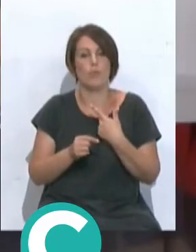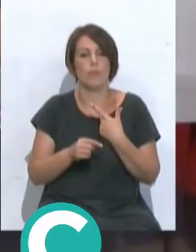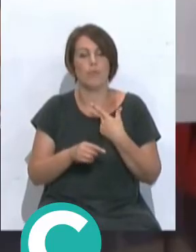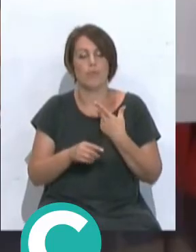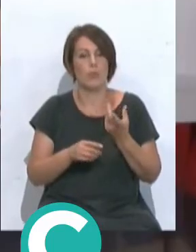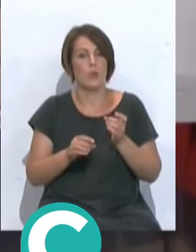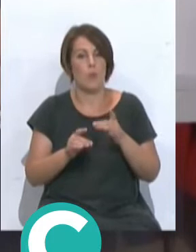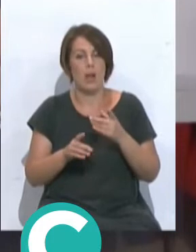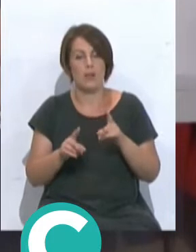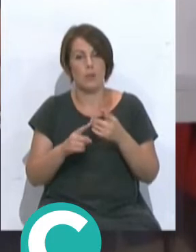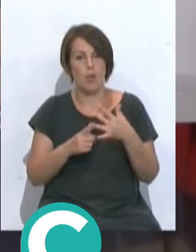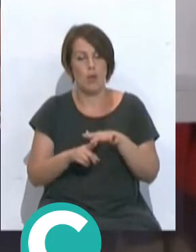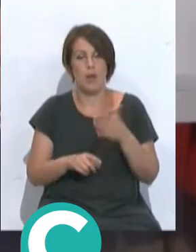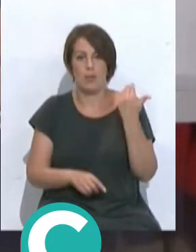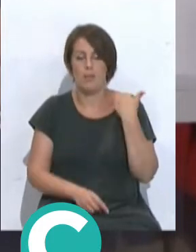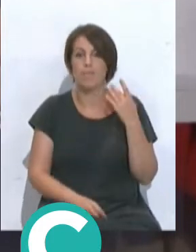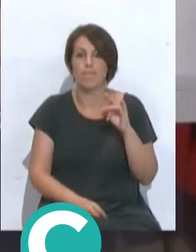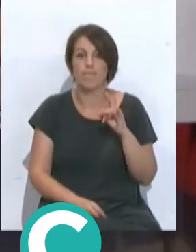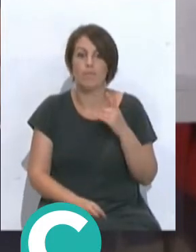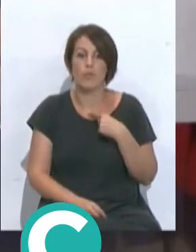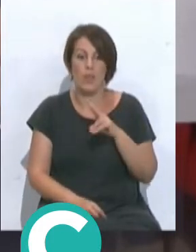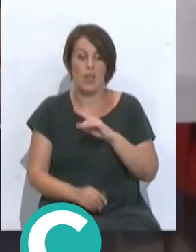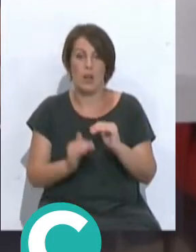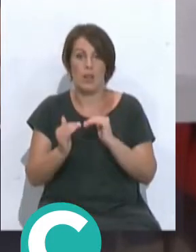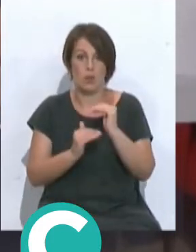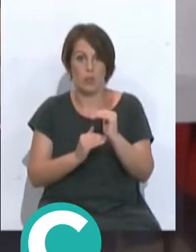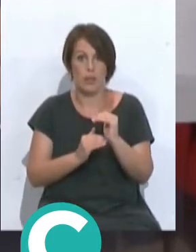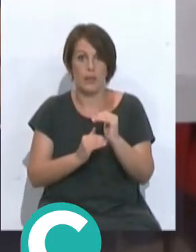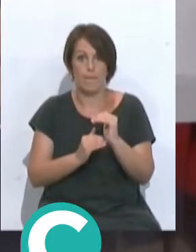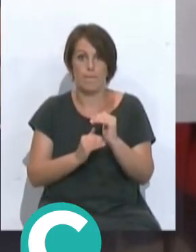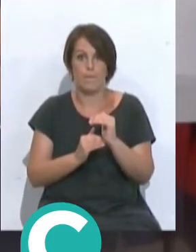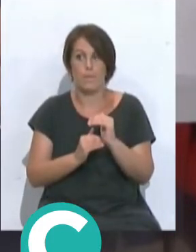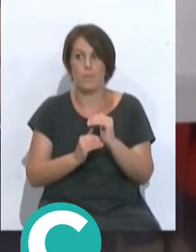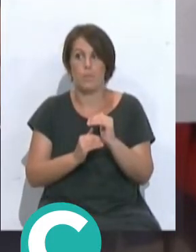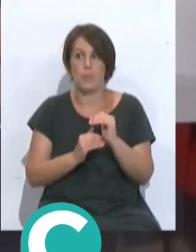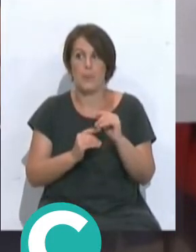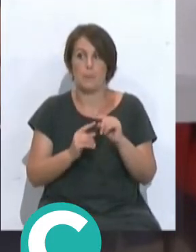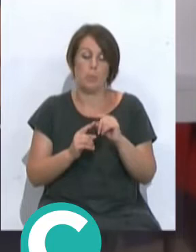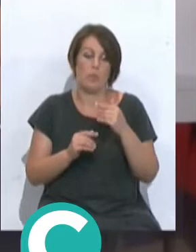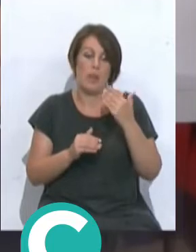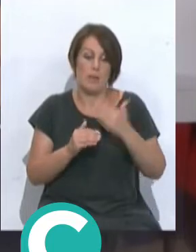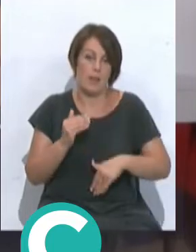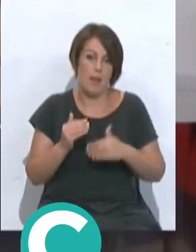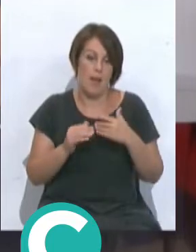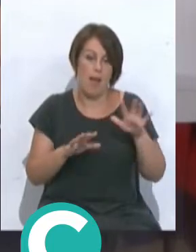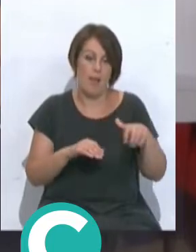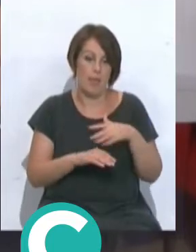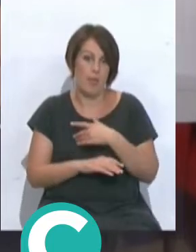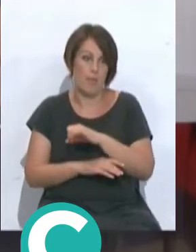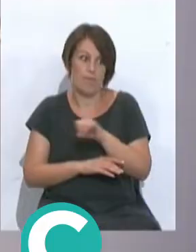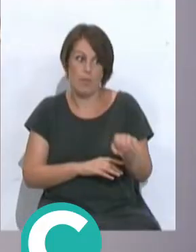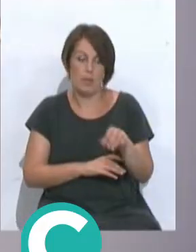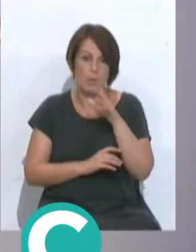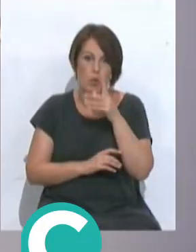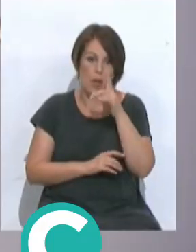y para más Inri, ten en cuenta que sube el Valladolid, que probablemente el límite salarial lo tendrá más alto que el Cádiz, puesto que como ya ha estado varios